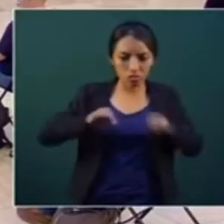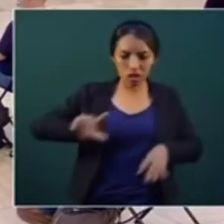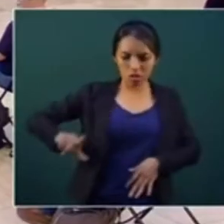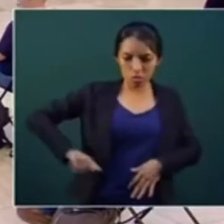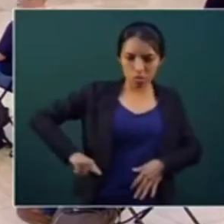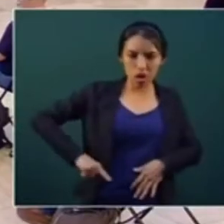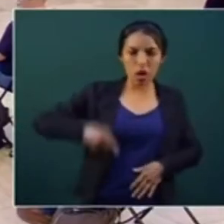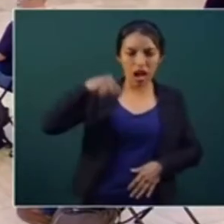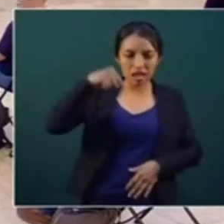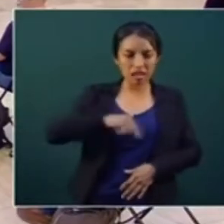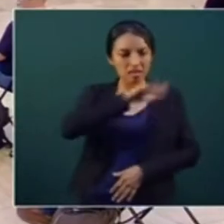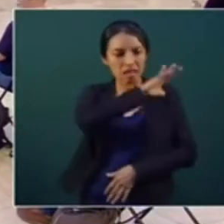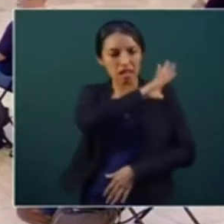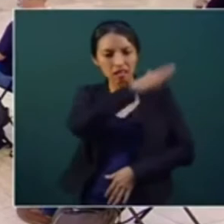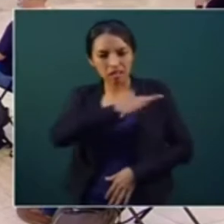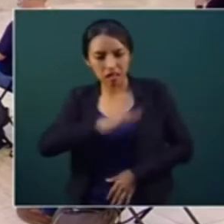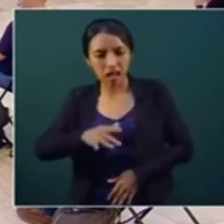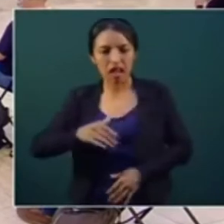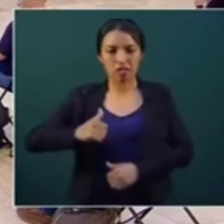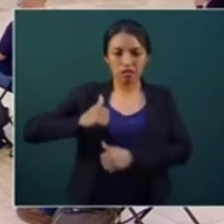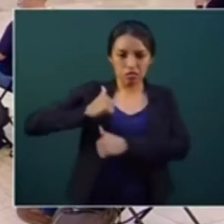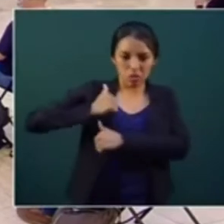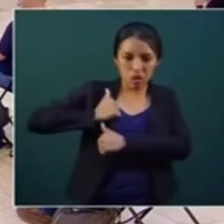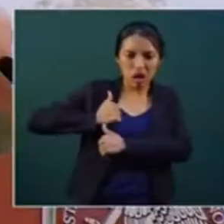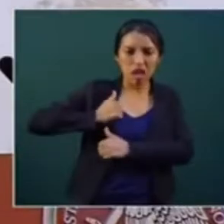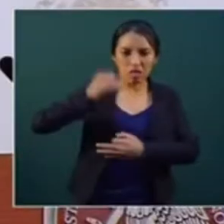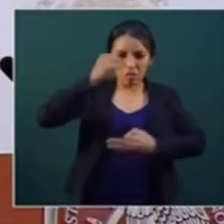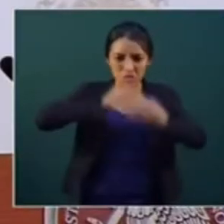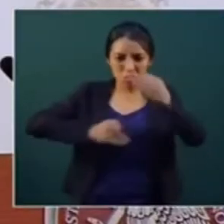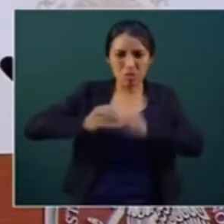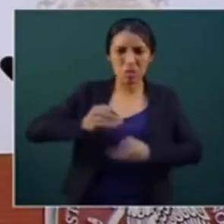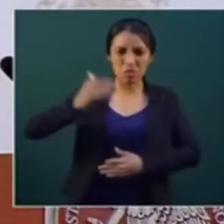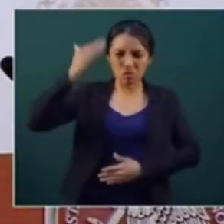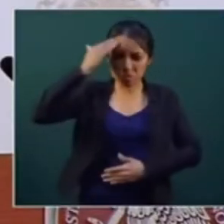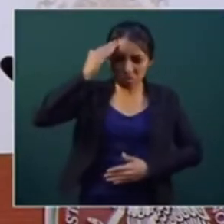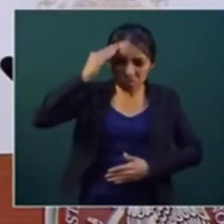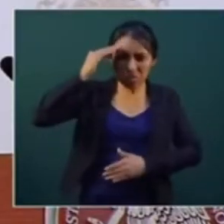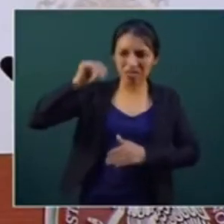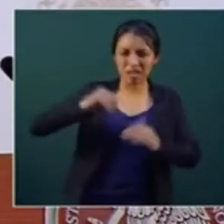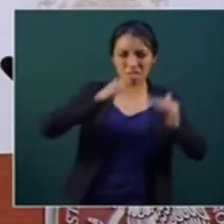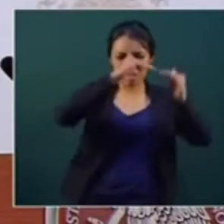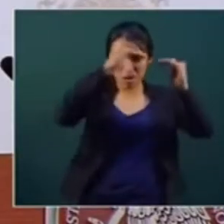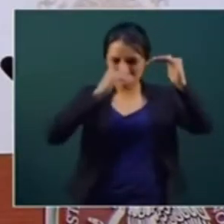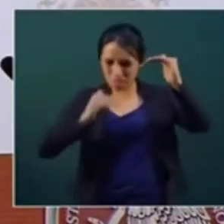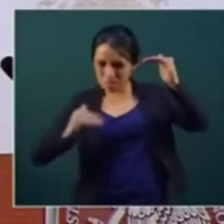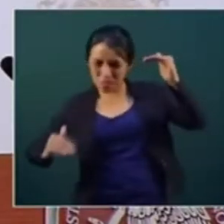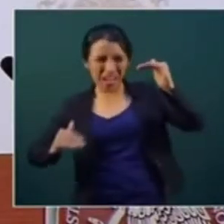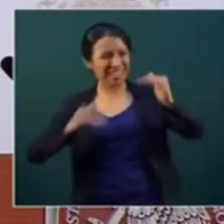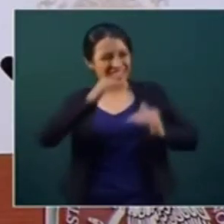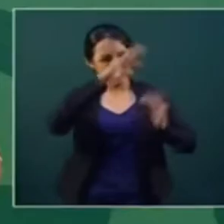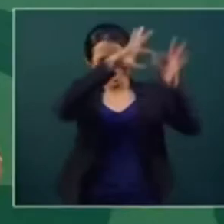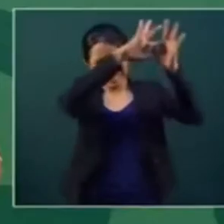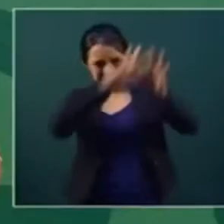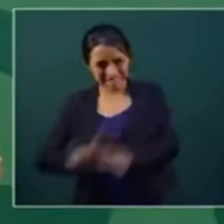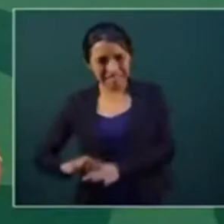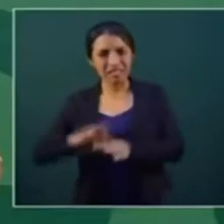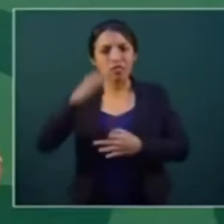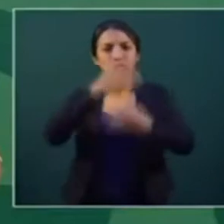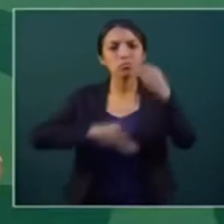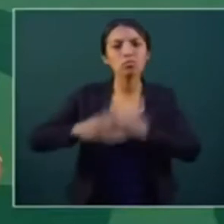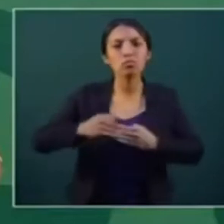general hasta el último soldado, desde el almirante secretario hasta el último marinero, somos servidores públicos.